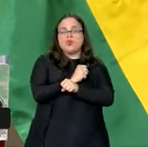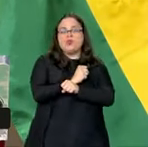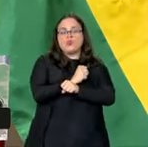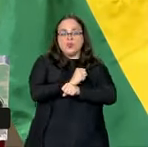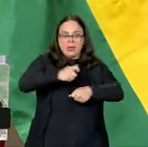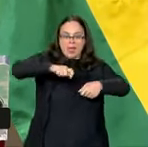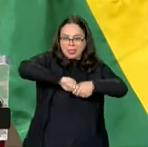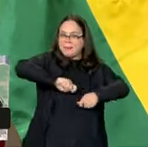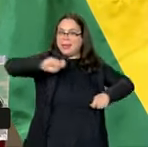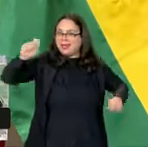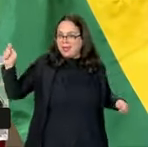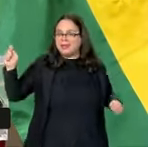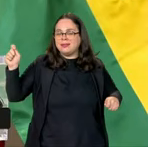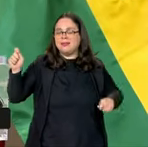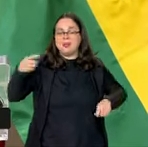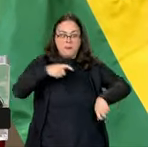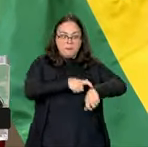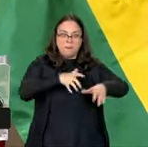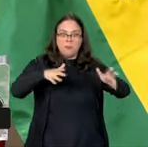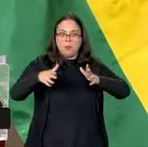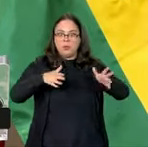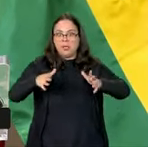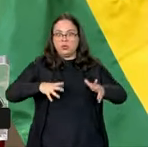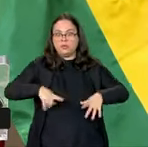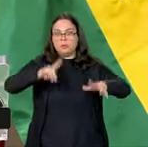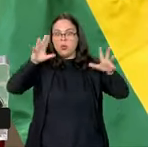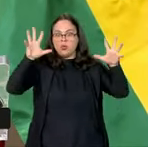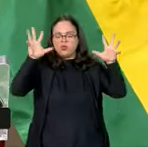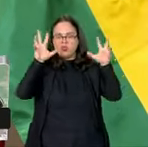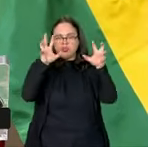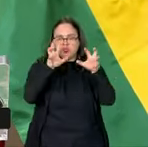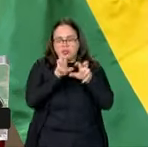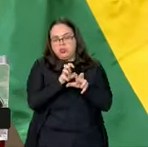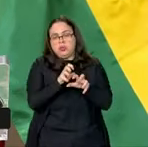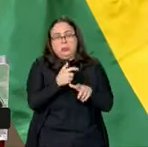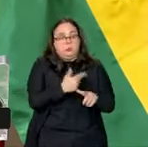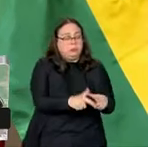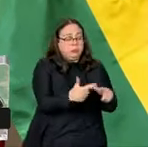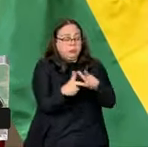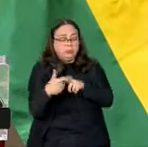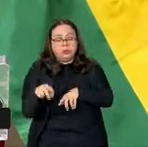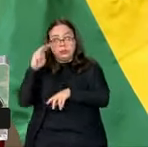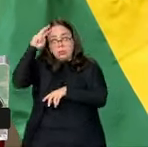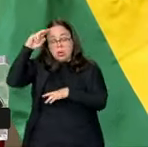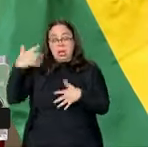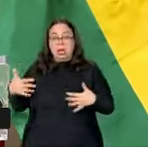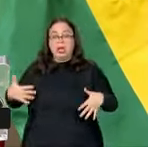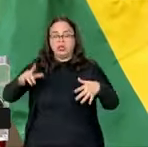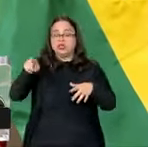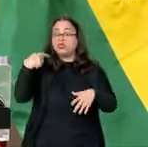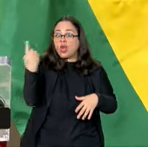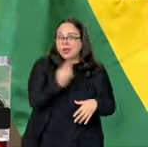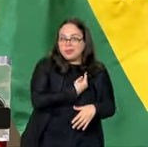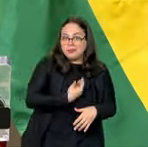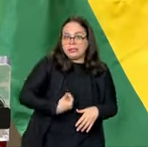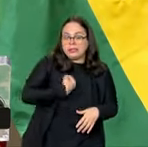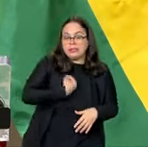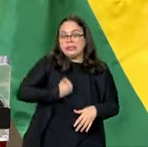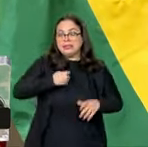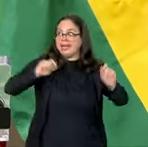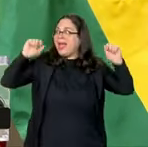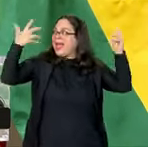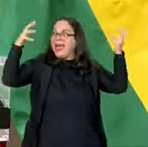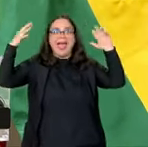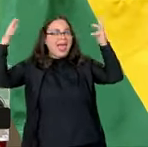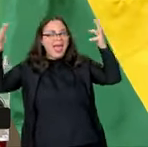su independencia en los momentos más sombreros de su historia. En vez de celebrar, fomos tomados